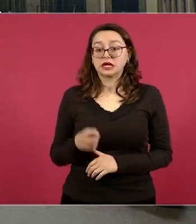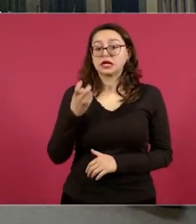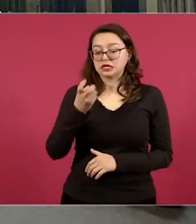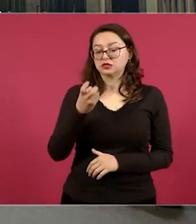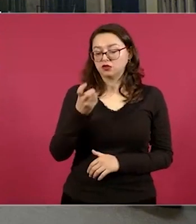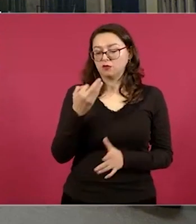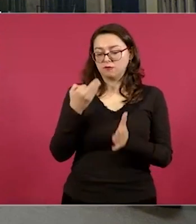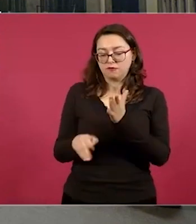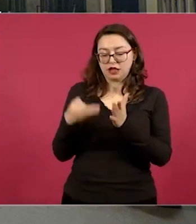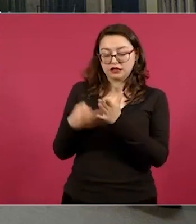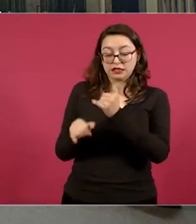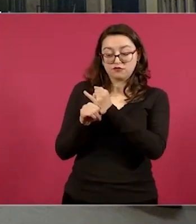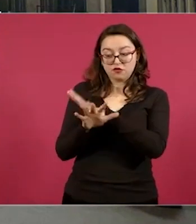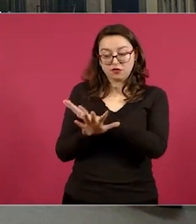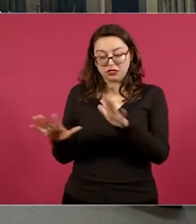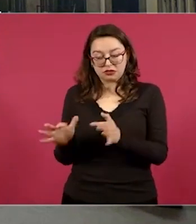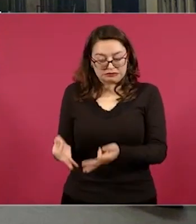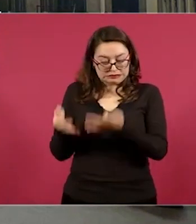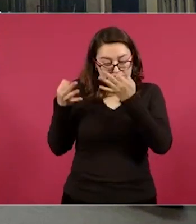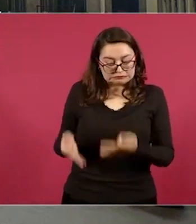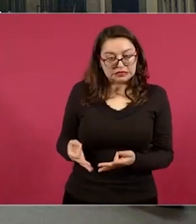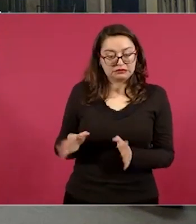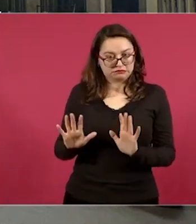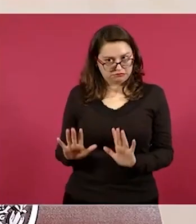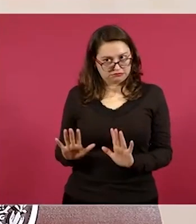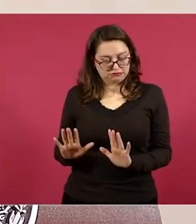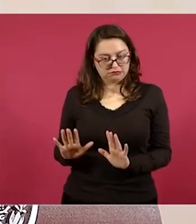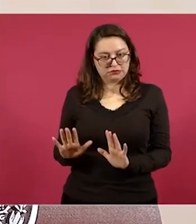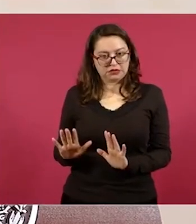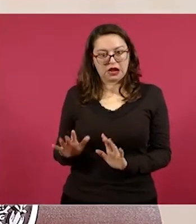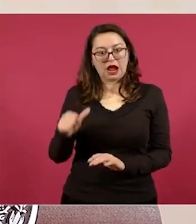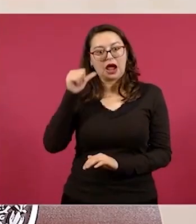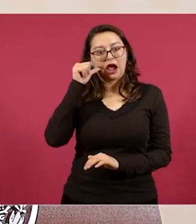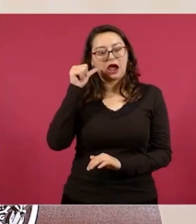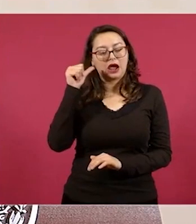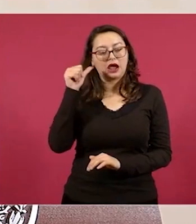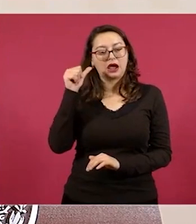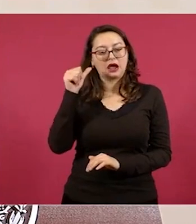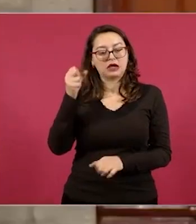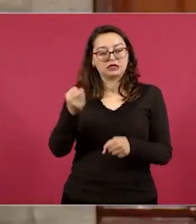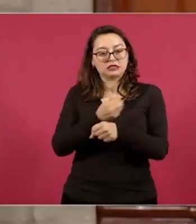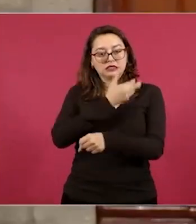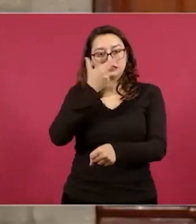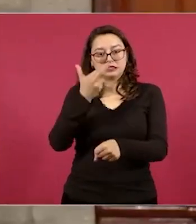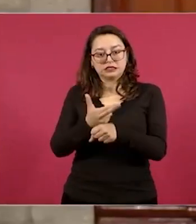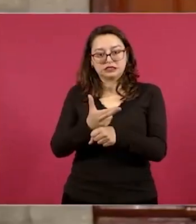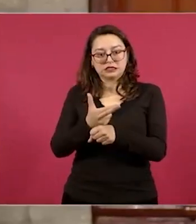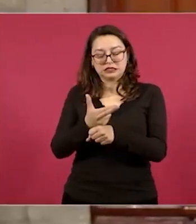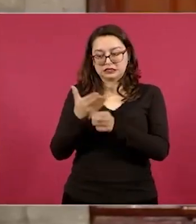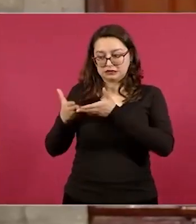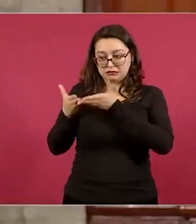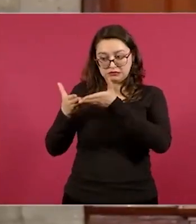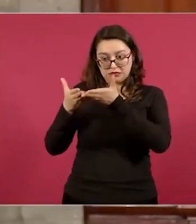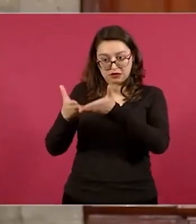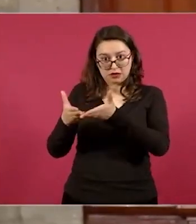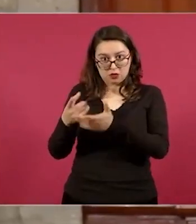diseñados para favorecer a una minoría a costa del sufrimiento del pueblo no tienen futuro. Yo espero, estoy seguro de que va a haber continuidad con